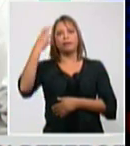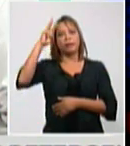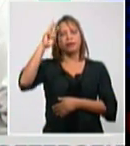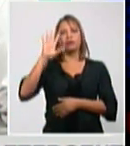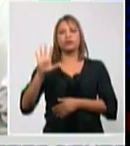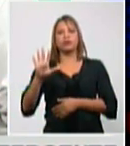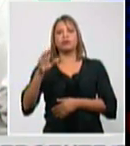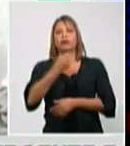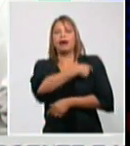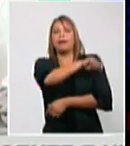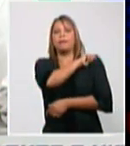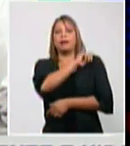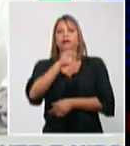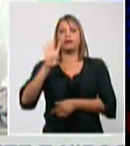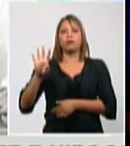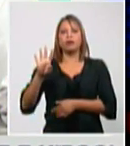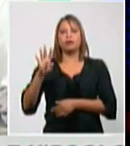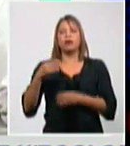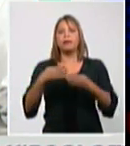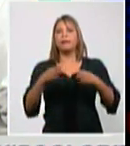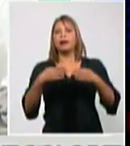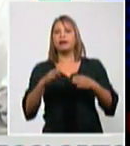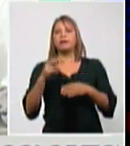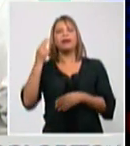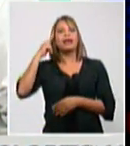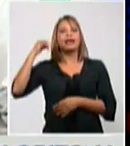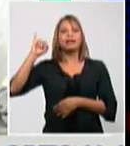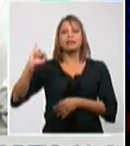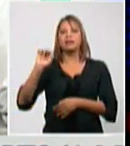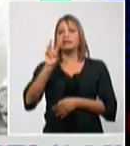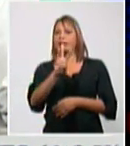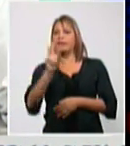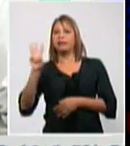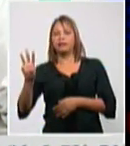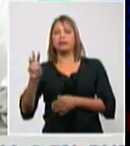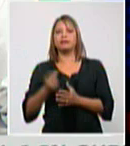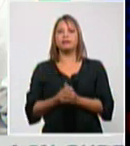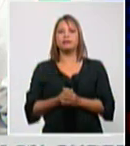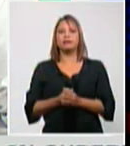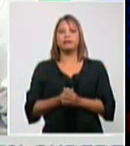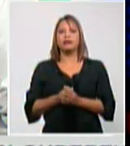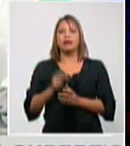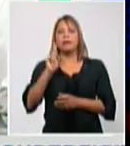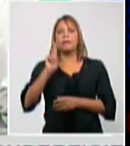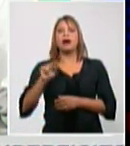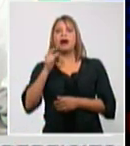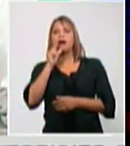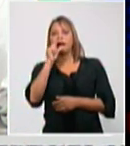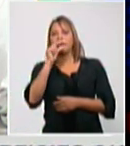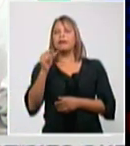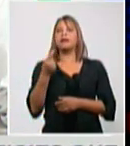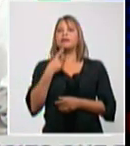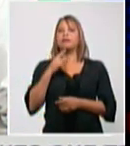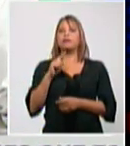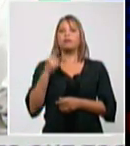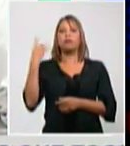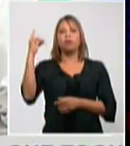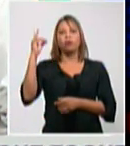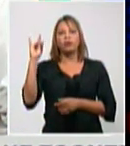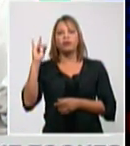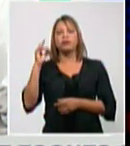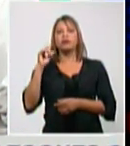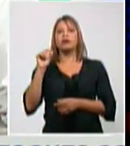de Panamá y Haití 3 cada uno de Bahamas Bolivia Brasil Canadá Inglaterra y Uruguay